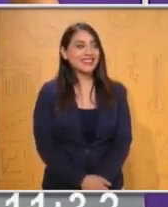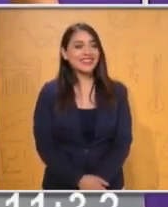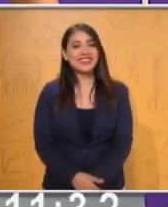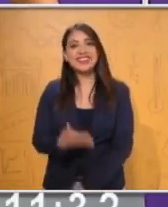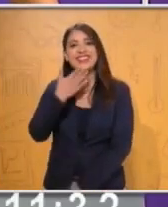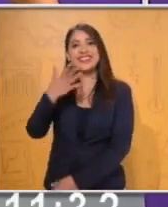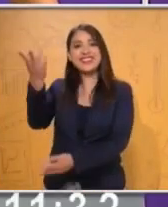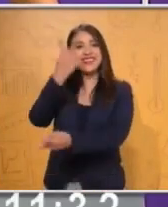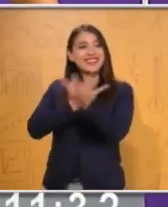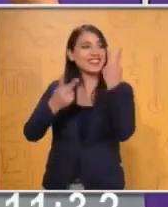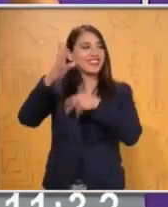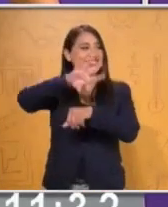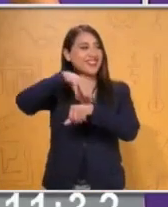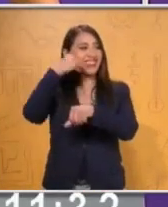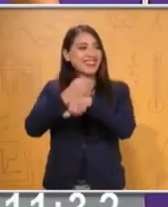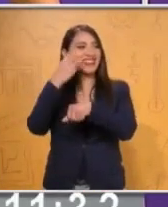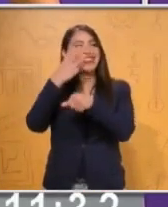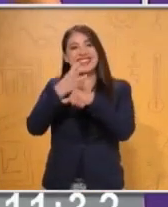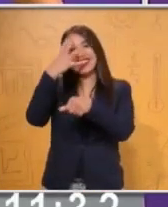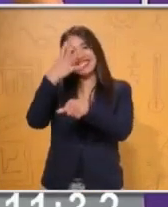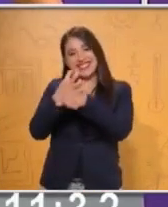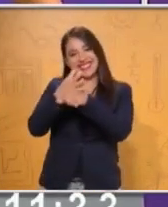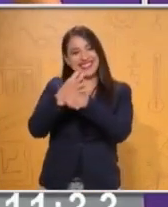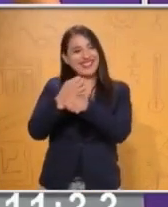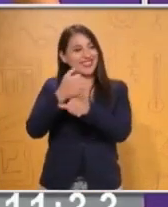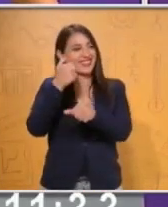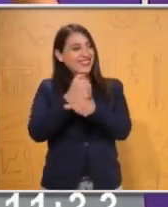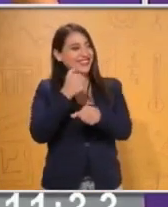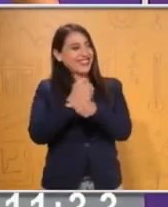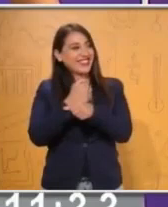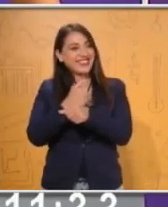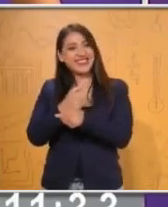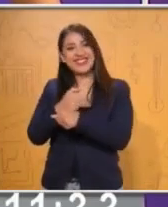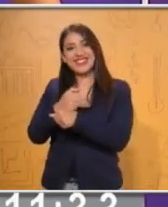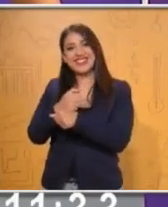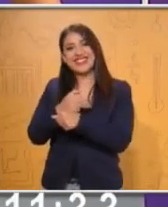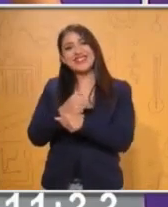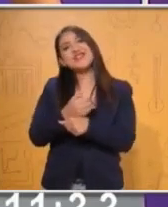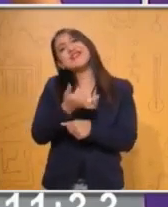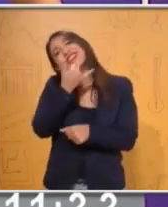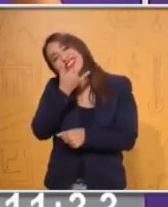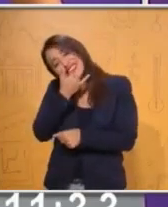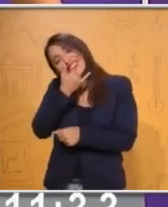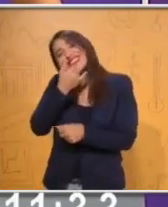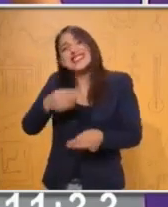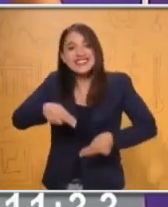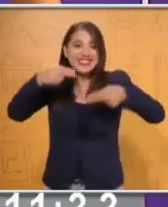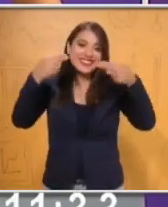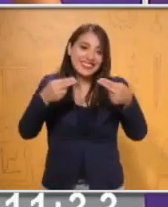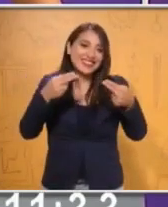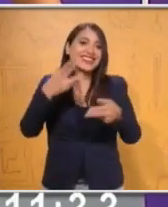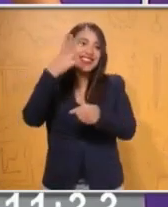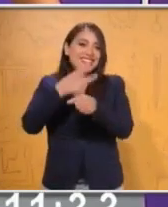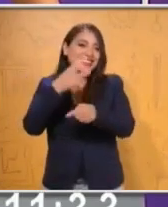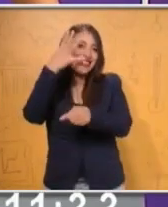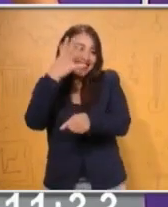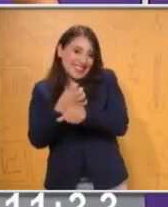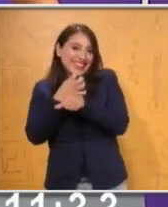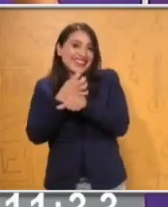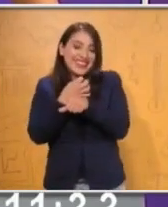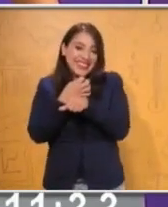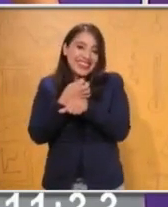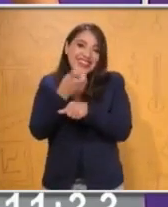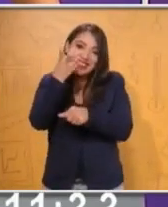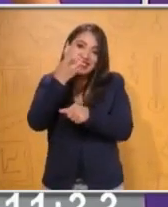Bienvenidos nuevamente a tercero cuarto grado de primaria, niños. Disculpa, es que acaban de hacer una broma. Estamos con tercero y cuarto y esta es la asignatura de español.